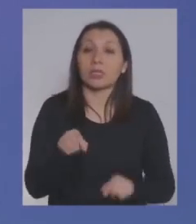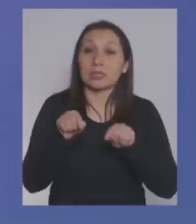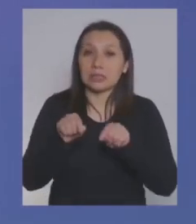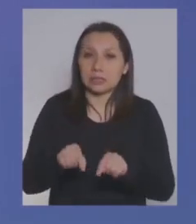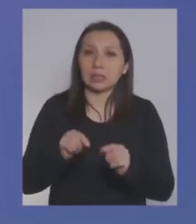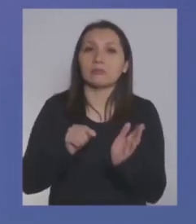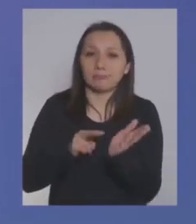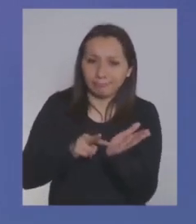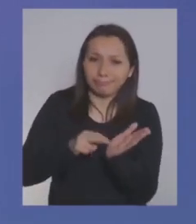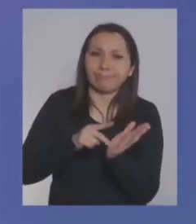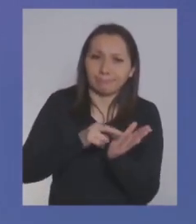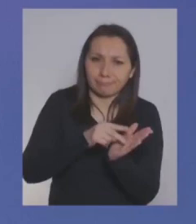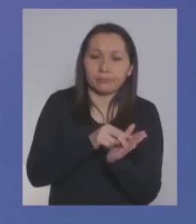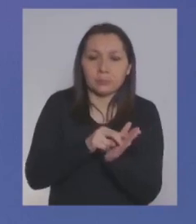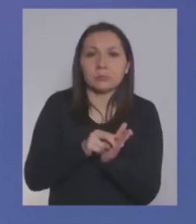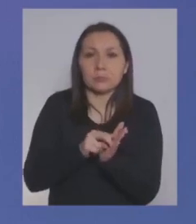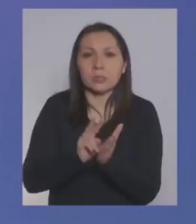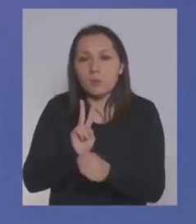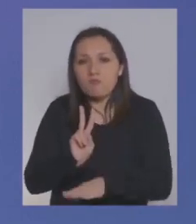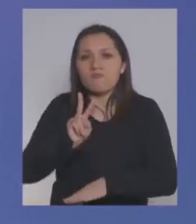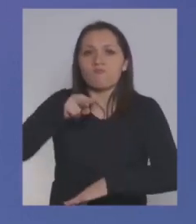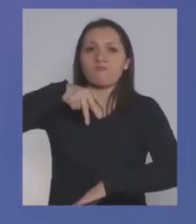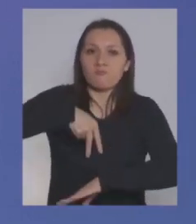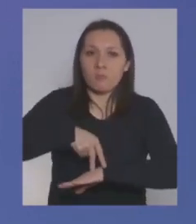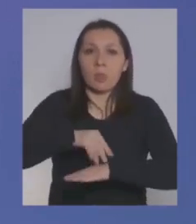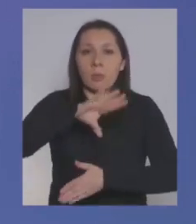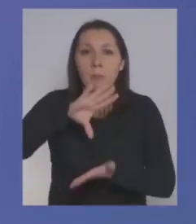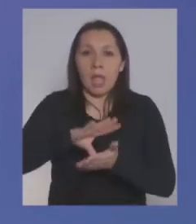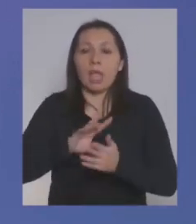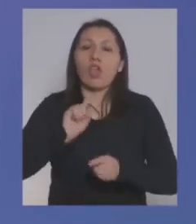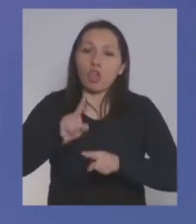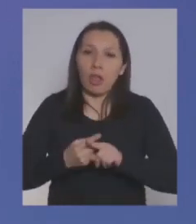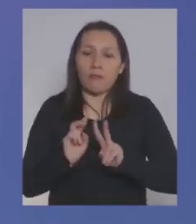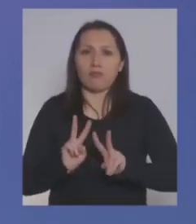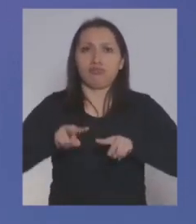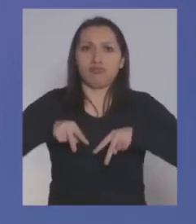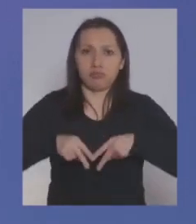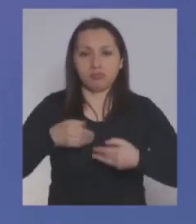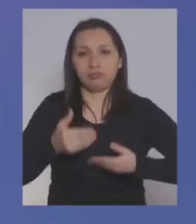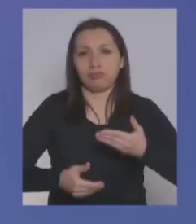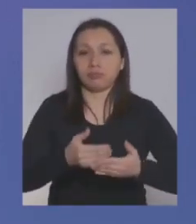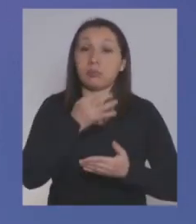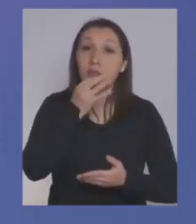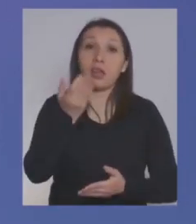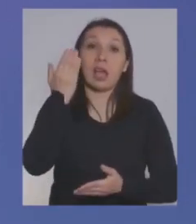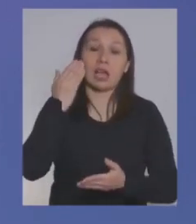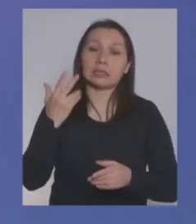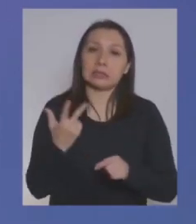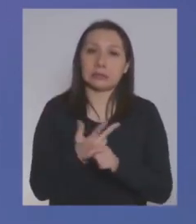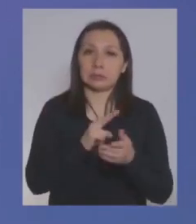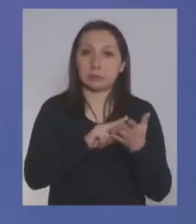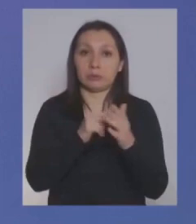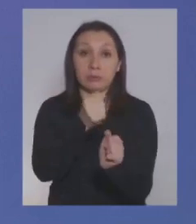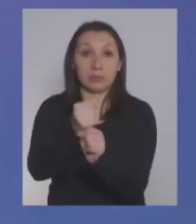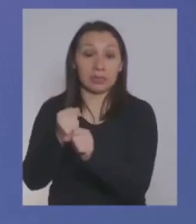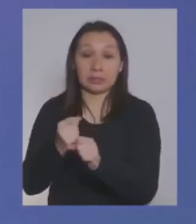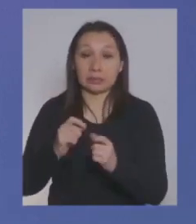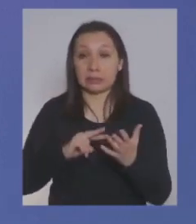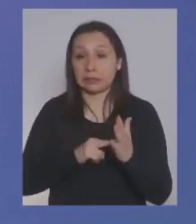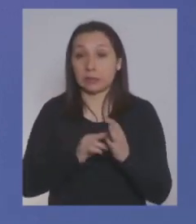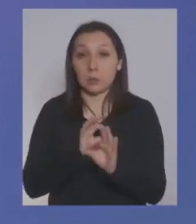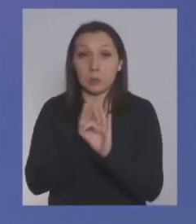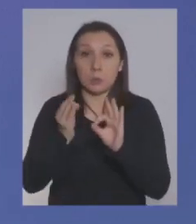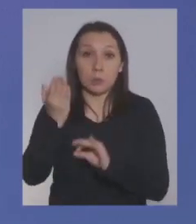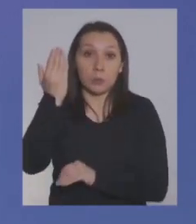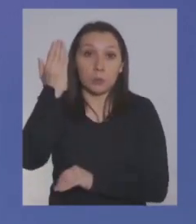tenemos que ir paso a paso levantándonos, esa es la prioridad para ahí. Hablábamos recién del drama del empleo, enfrentamos una crisis del empleo